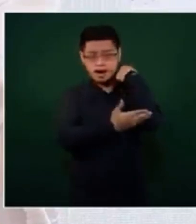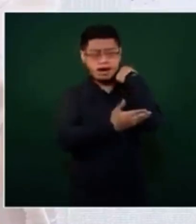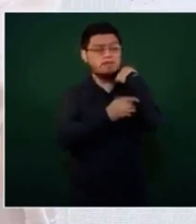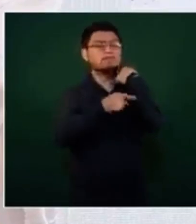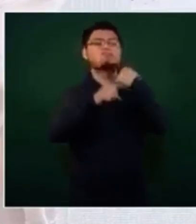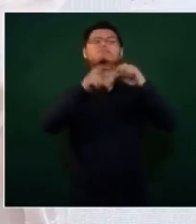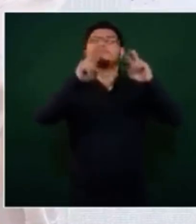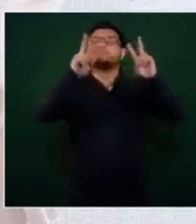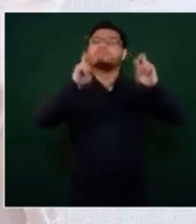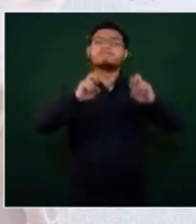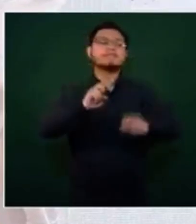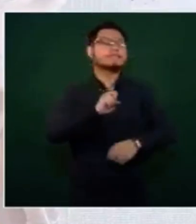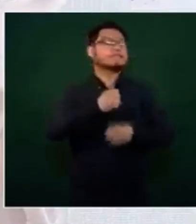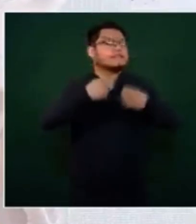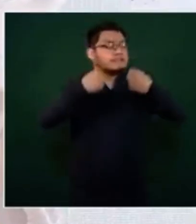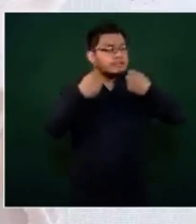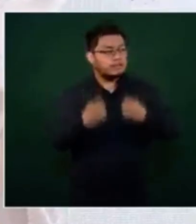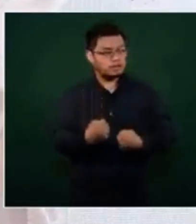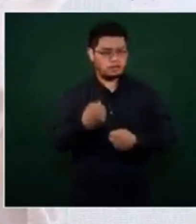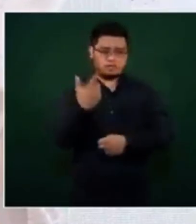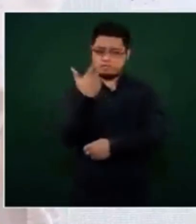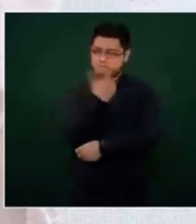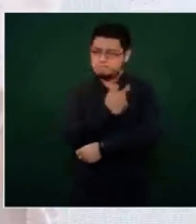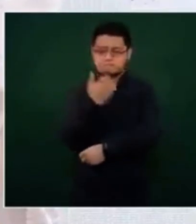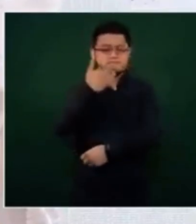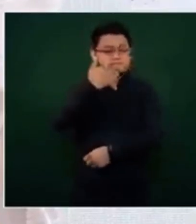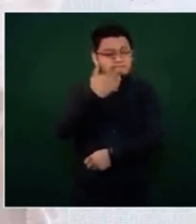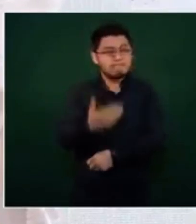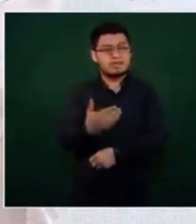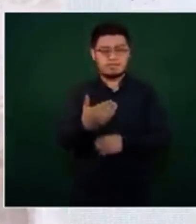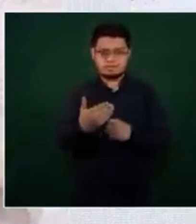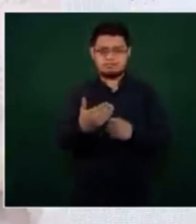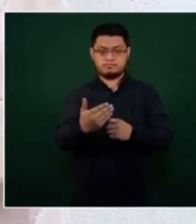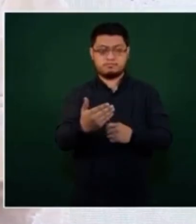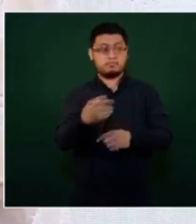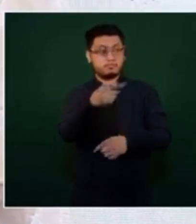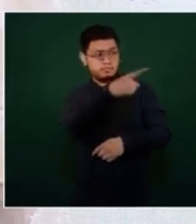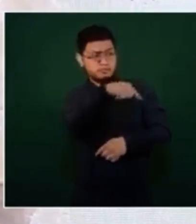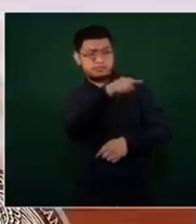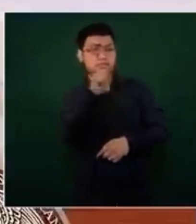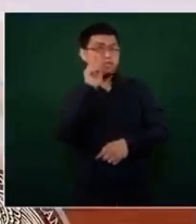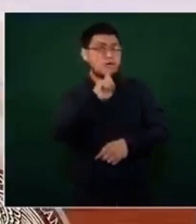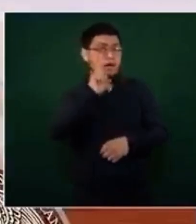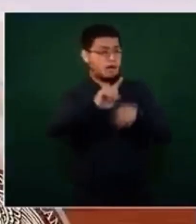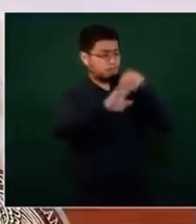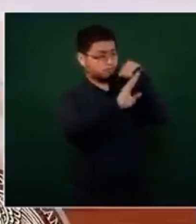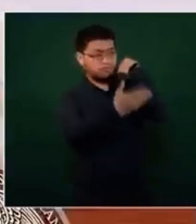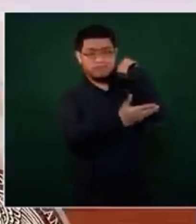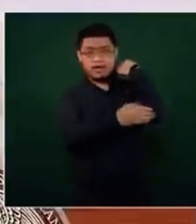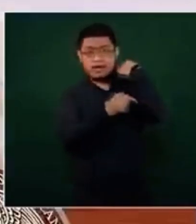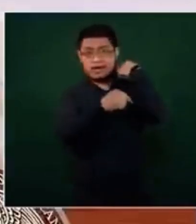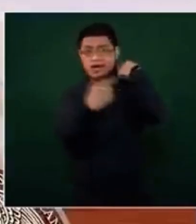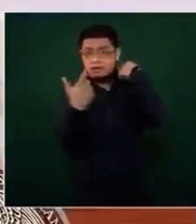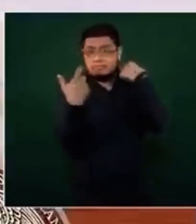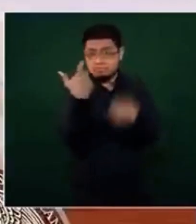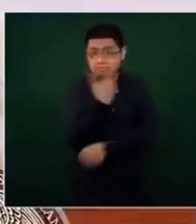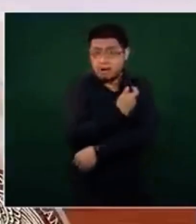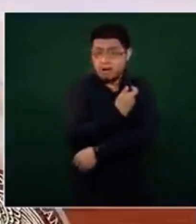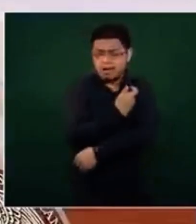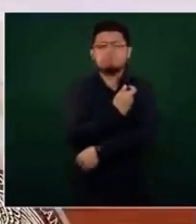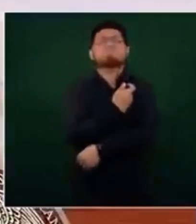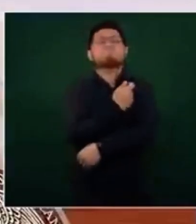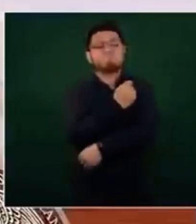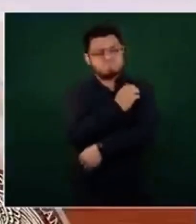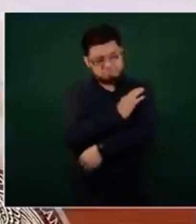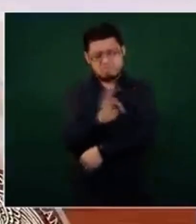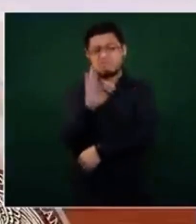seguras, de calidad y efectivas, y también se pueden usar en mujeres embarazadas. Esto es algo que ha sido